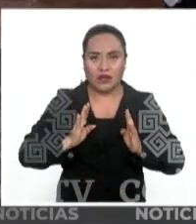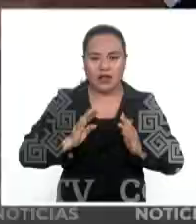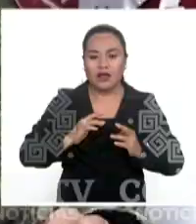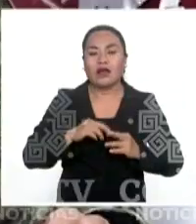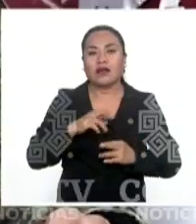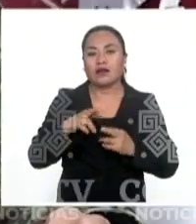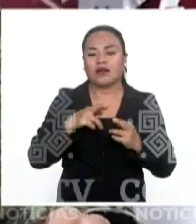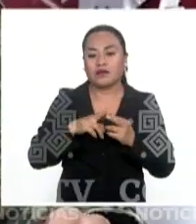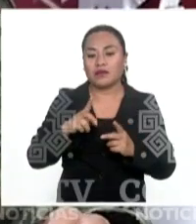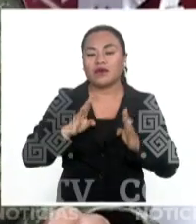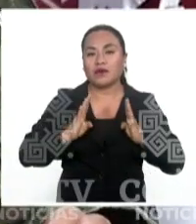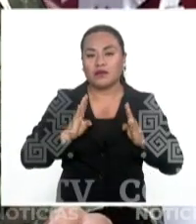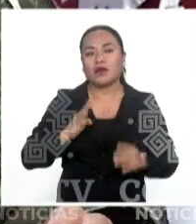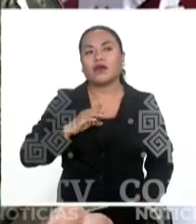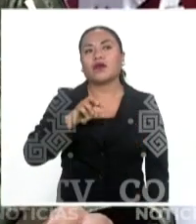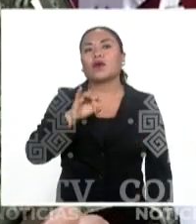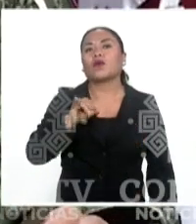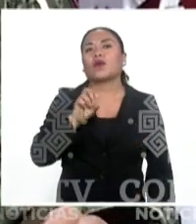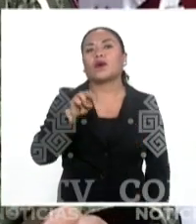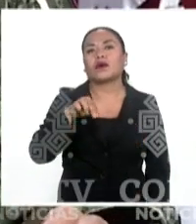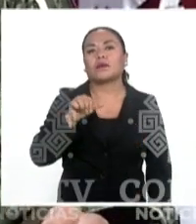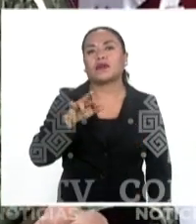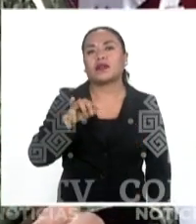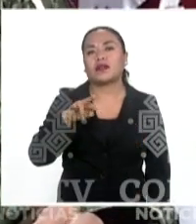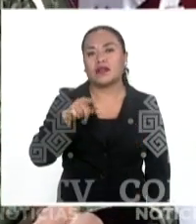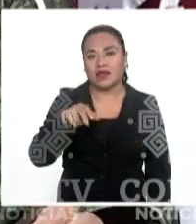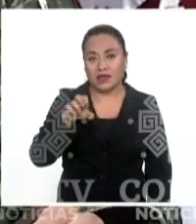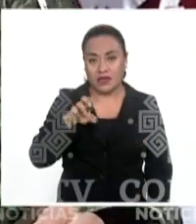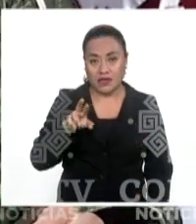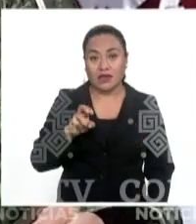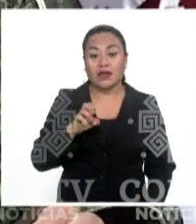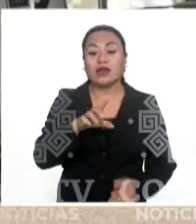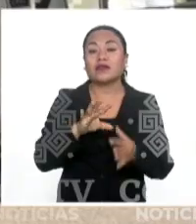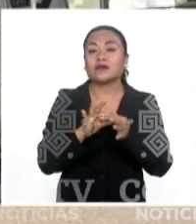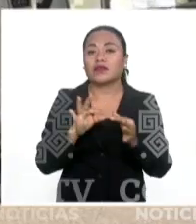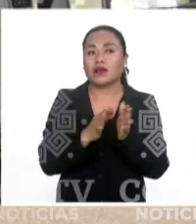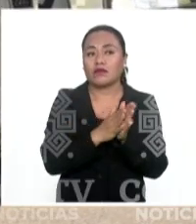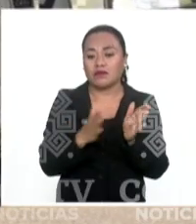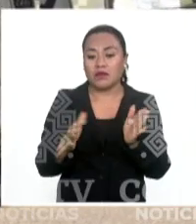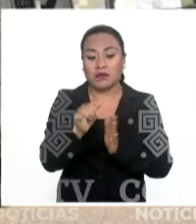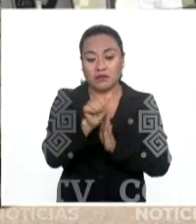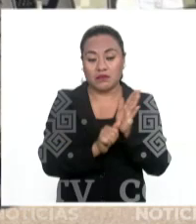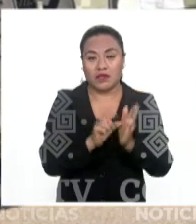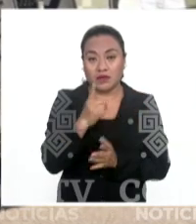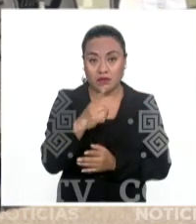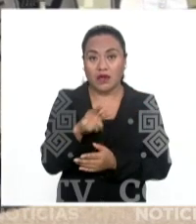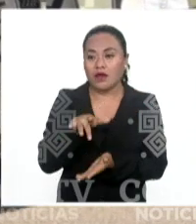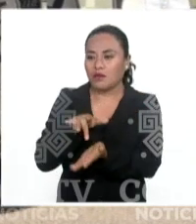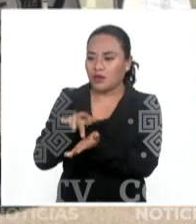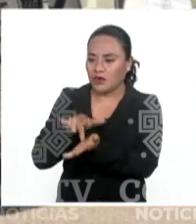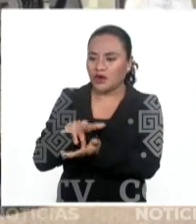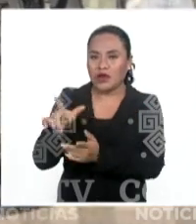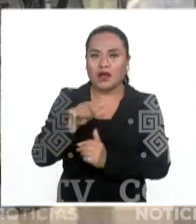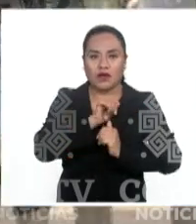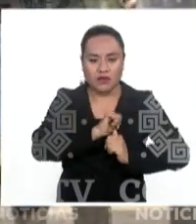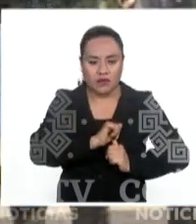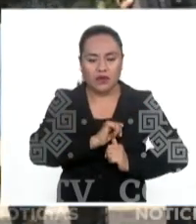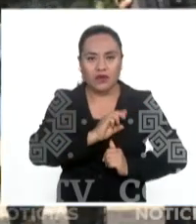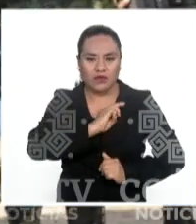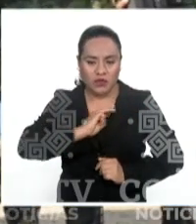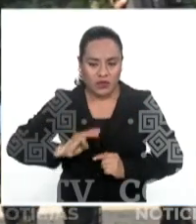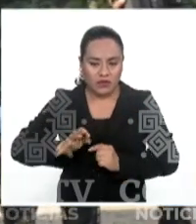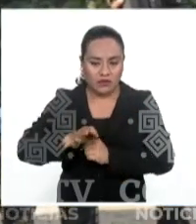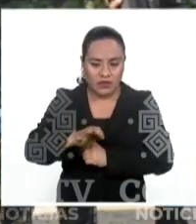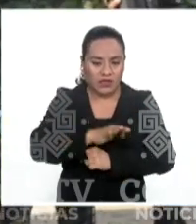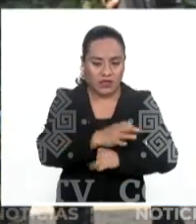Militar, Juan Manríquez Moreno, comentó que durante diciembre han apoyado a las autoridades municipales, estatales y